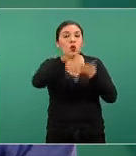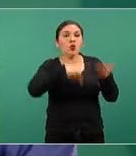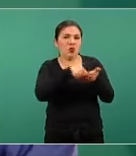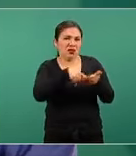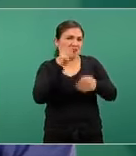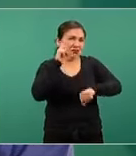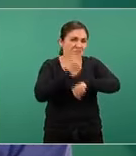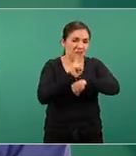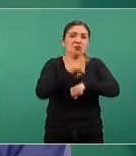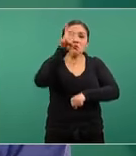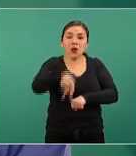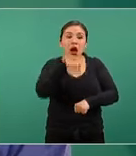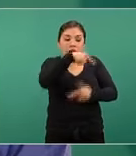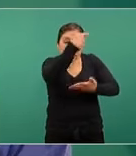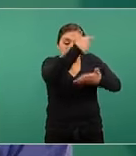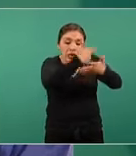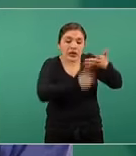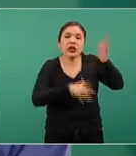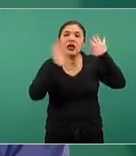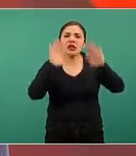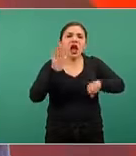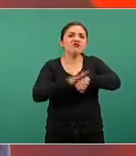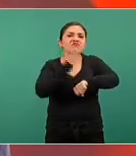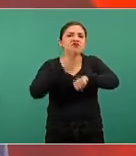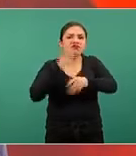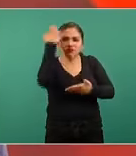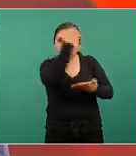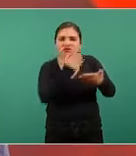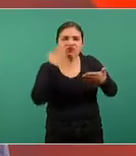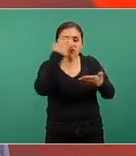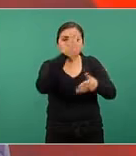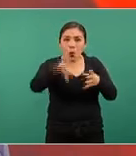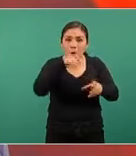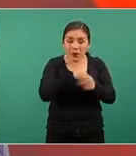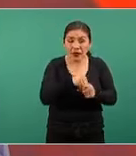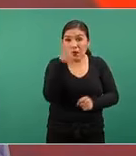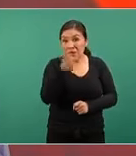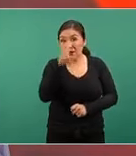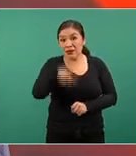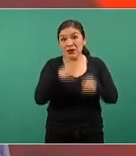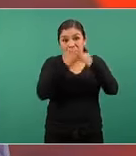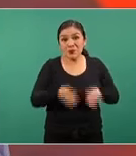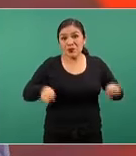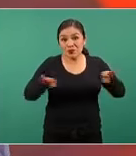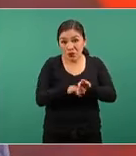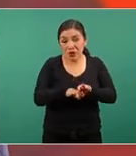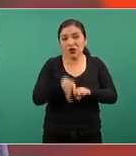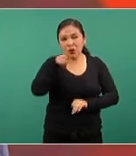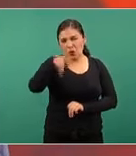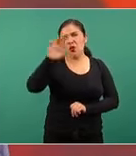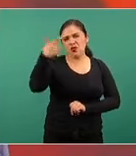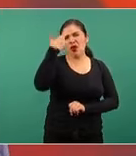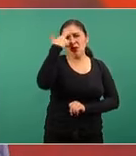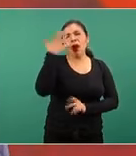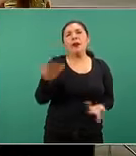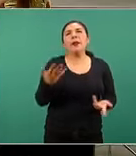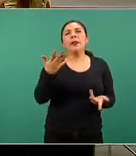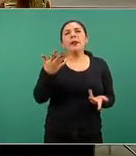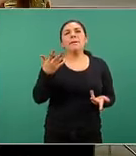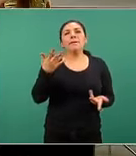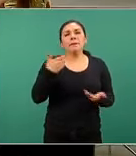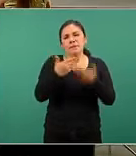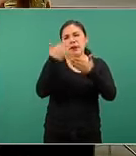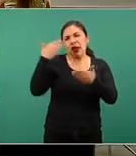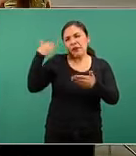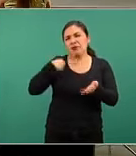de que ese censo había sido verificado. Esto es muy importante porque recordar, esto lo